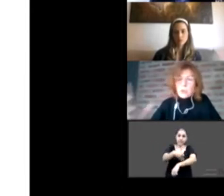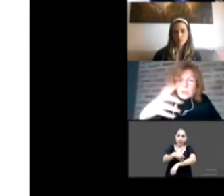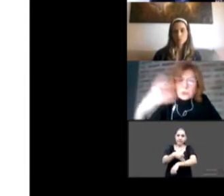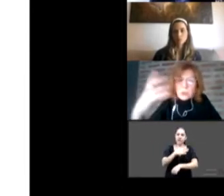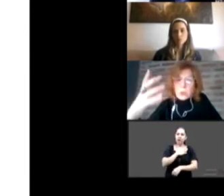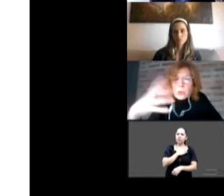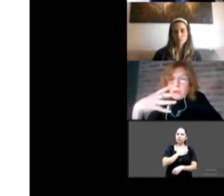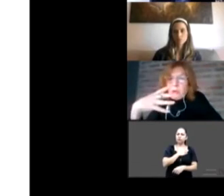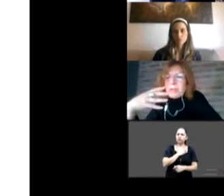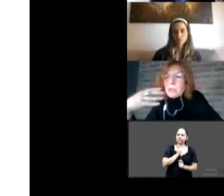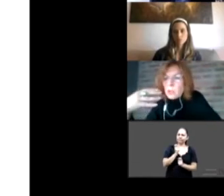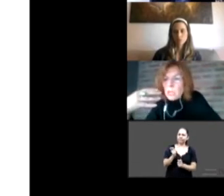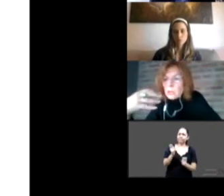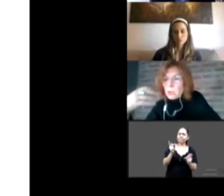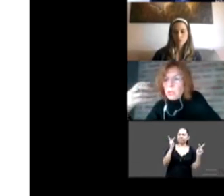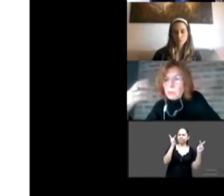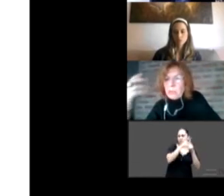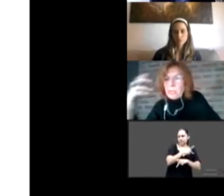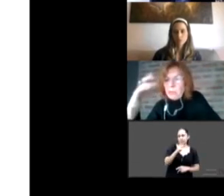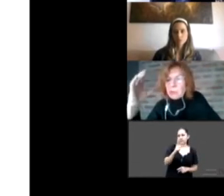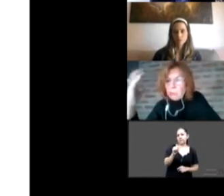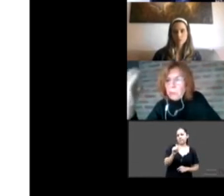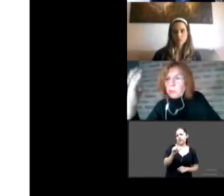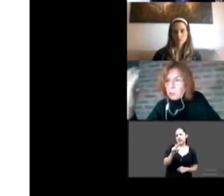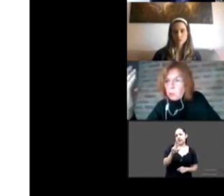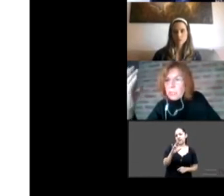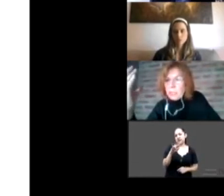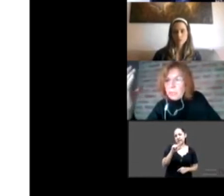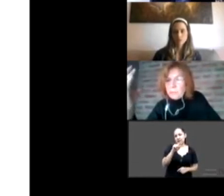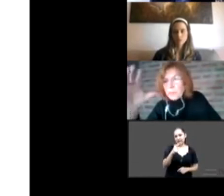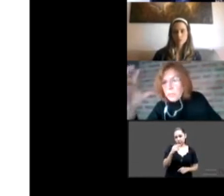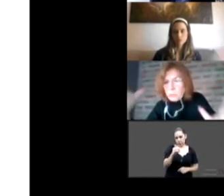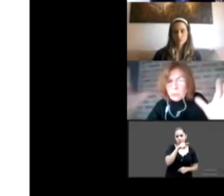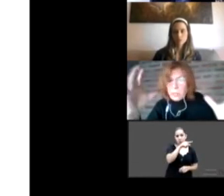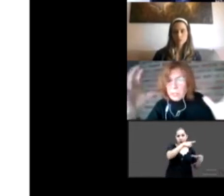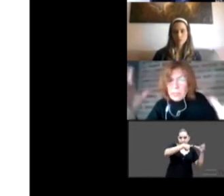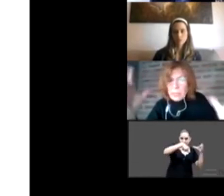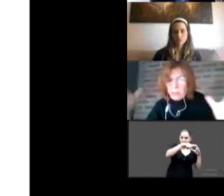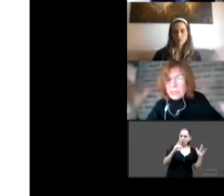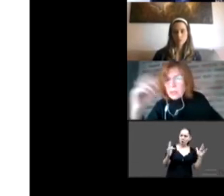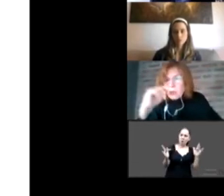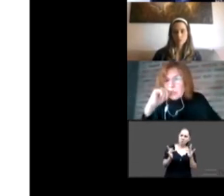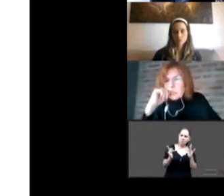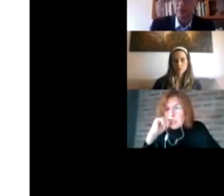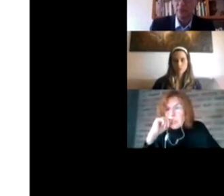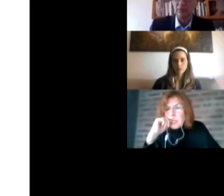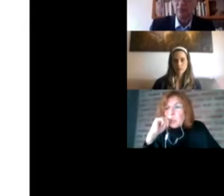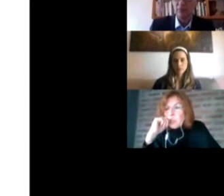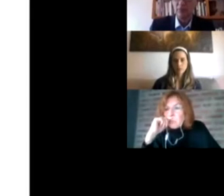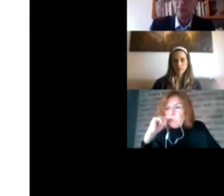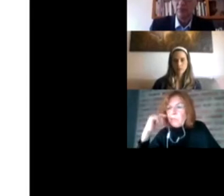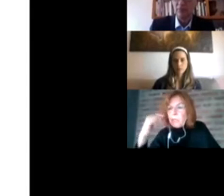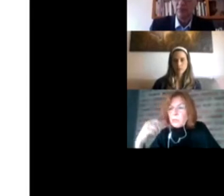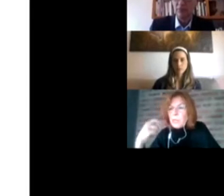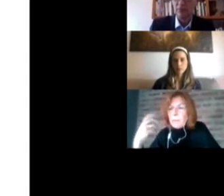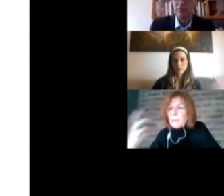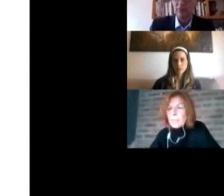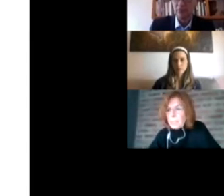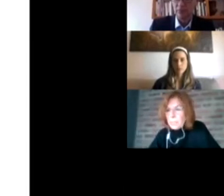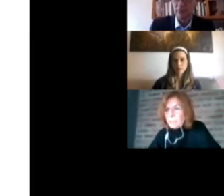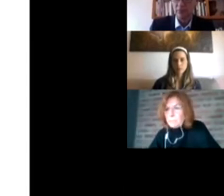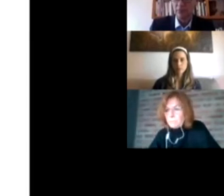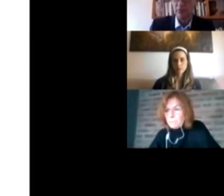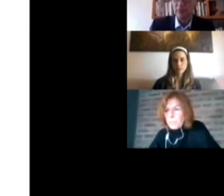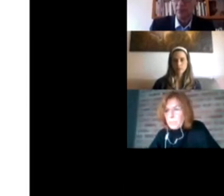Todo esto que estoy mencionando de una manera más o menos teórica, digamos, en las definiciones, lo estamos verificando en la